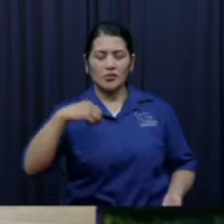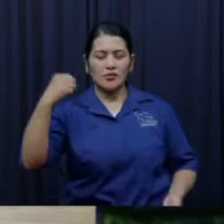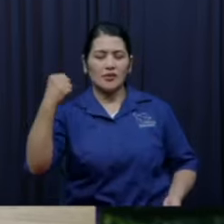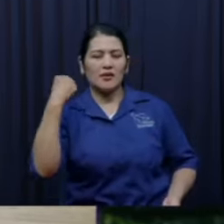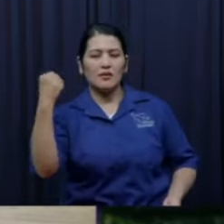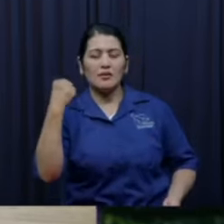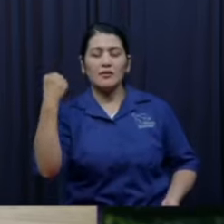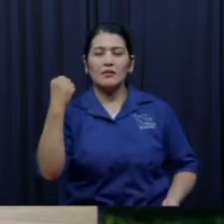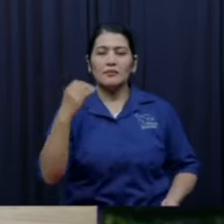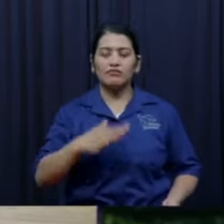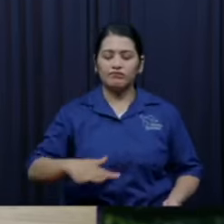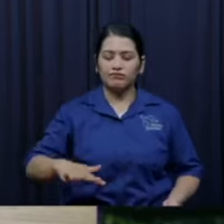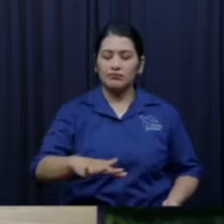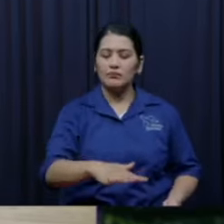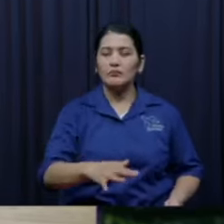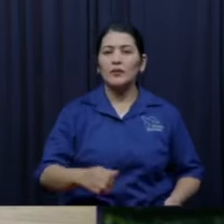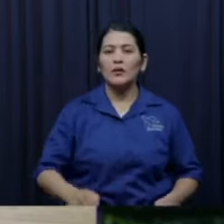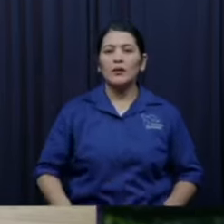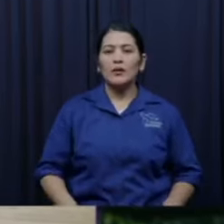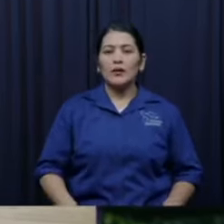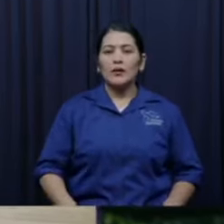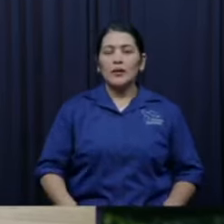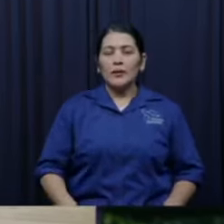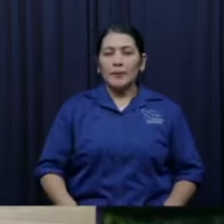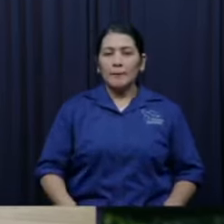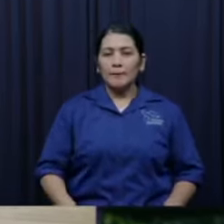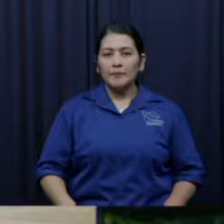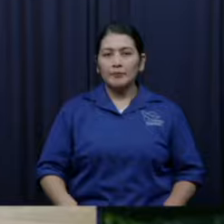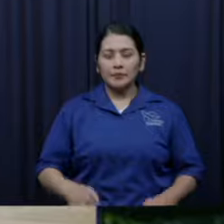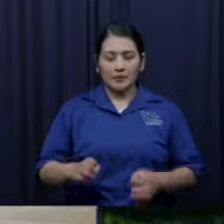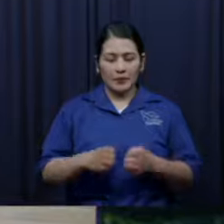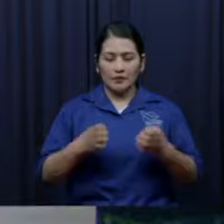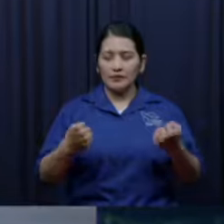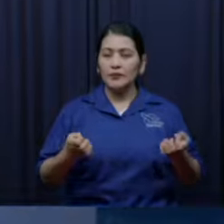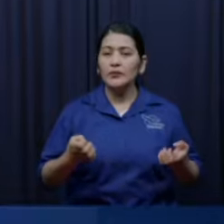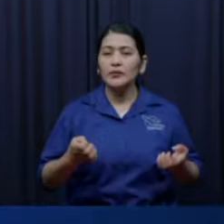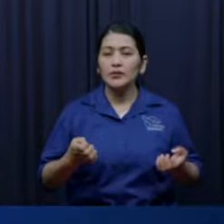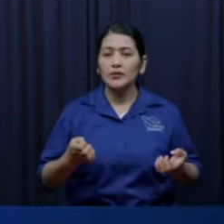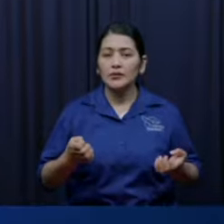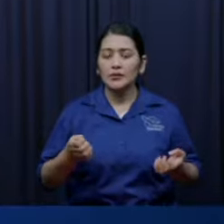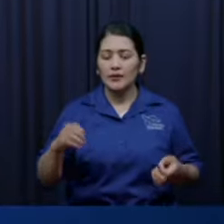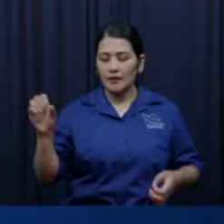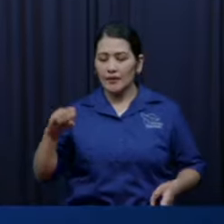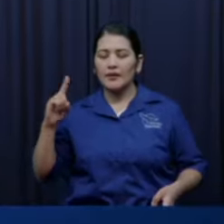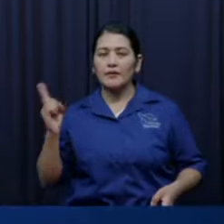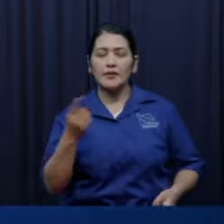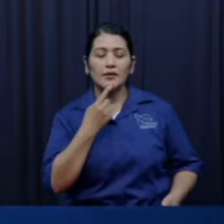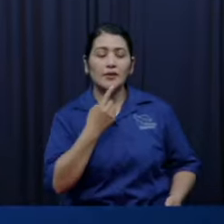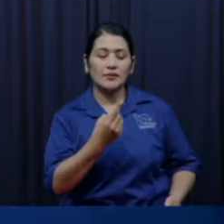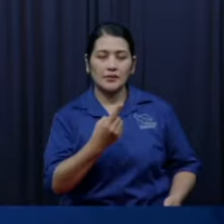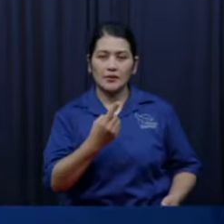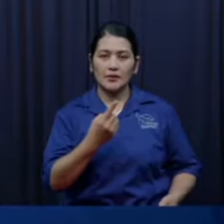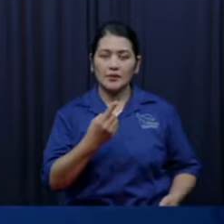a ver después le dice el que quiera herir a los jebuseos suba por el túnel de agua